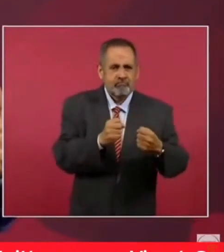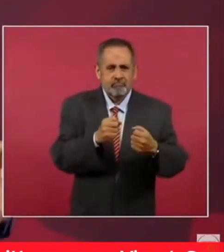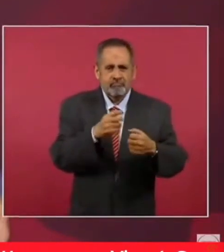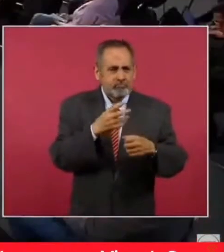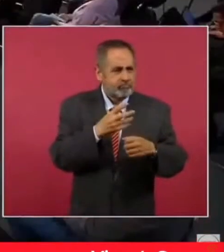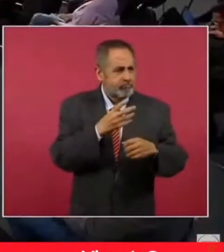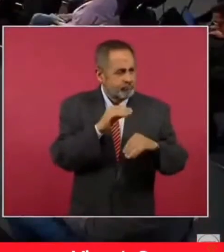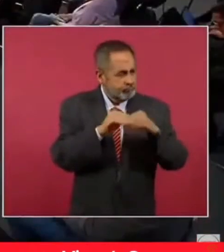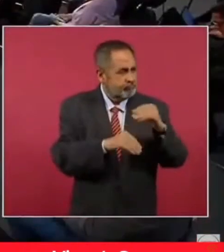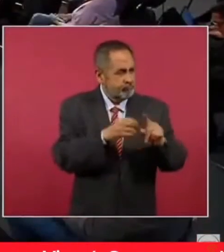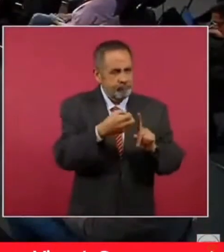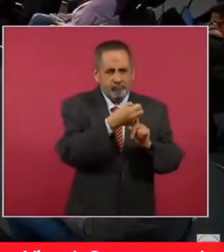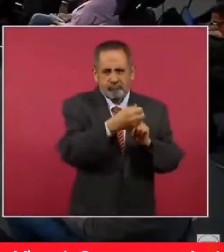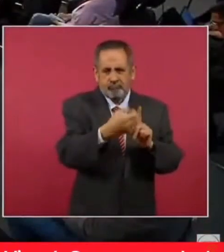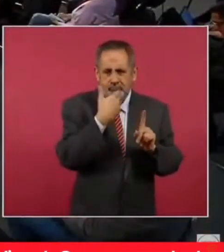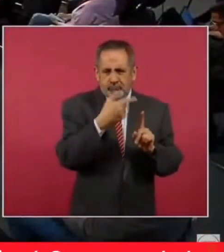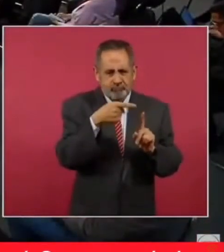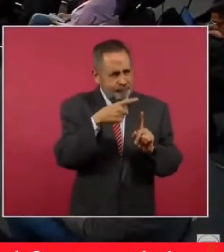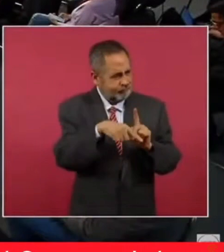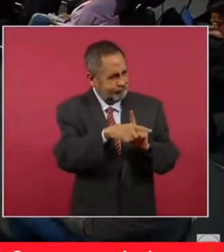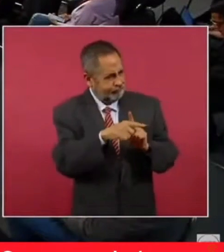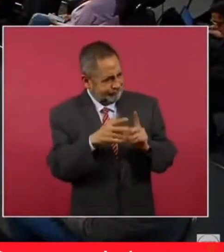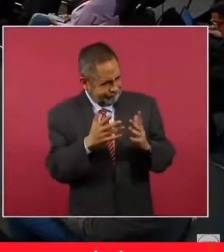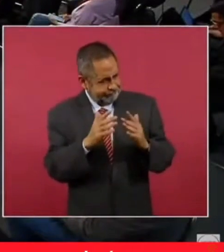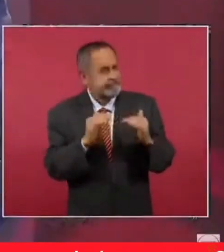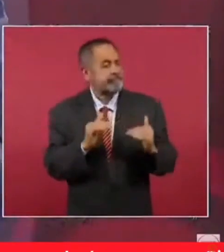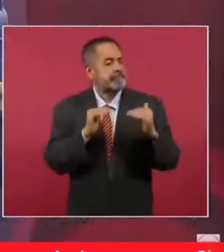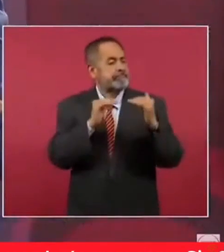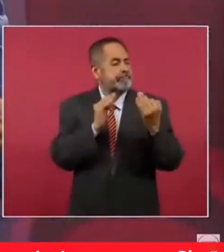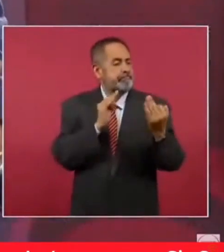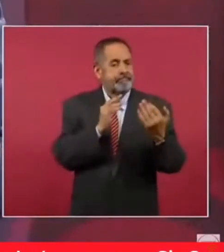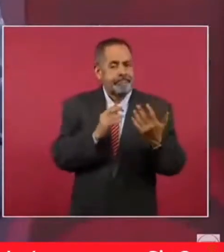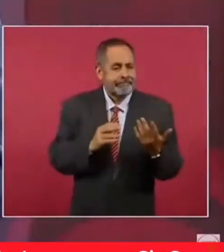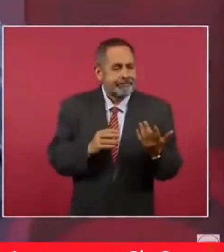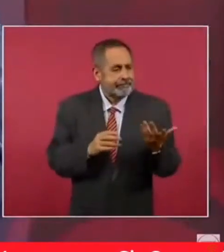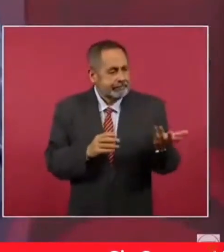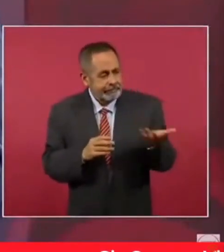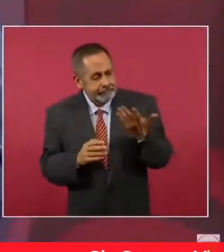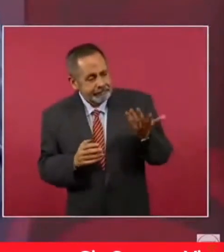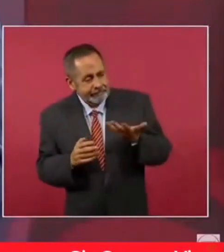articule, que tenga un programa